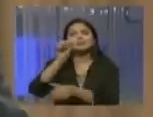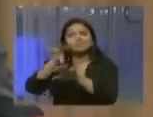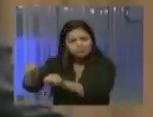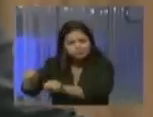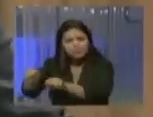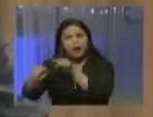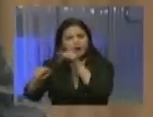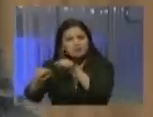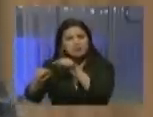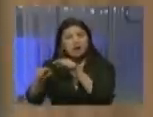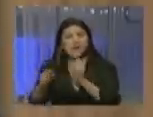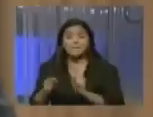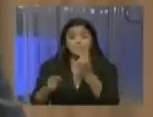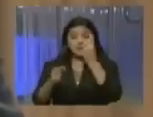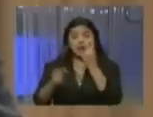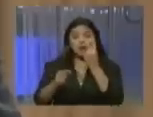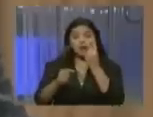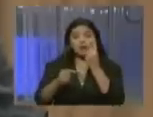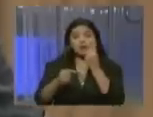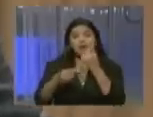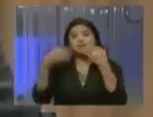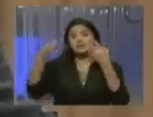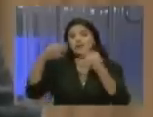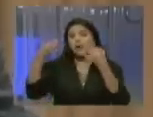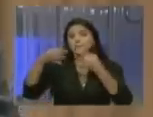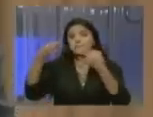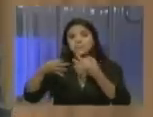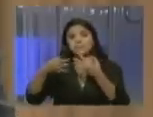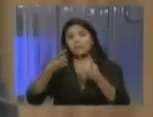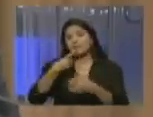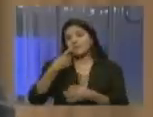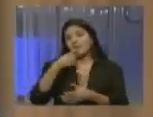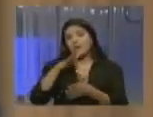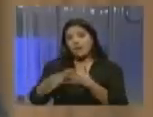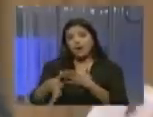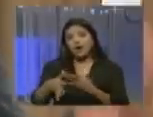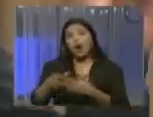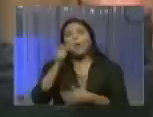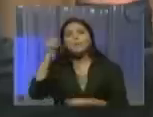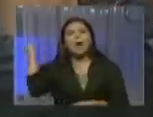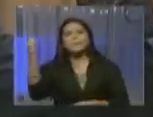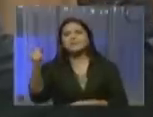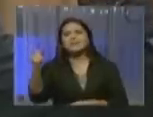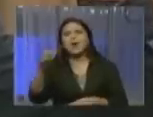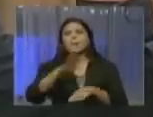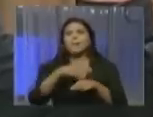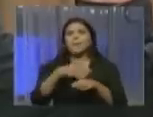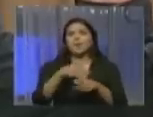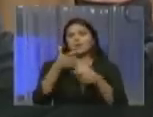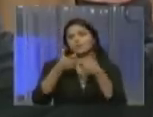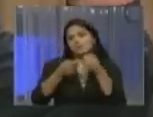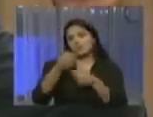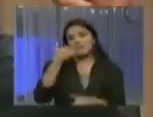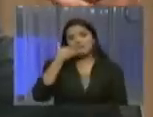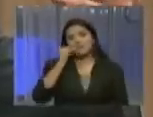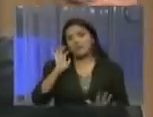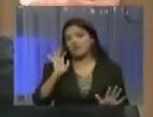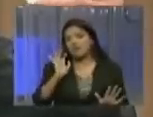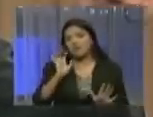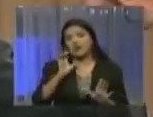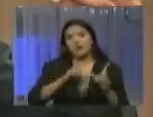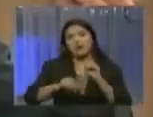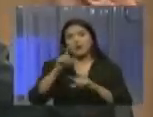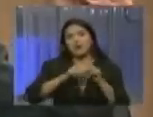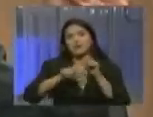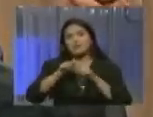y hacían, Cachicamo y yo siempre debatimos acerca de eso, ¿no? A Gafi lo asesinaron gracias a este aparato. Esos videos